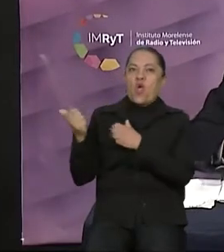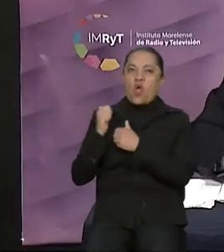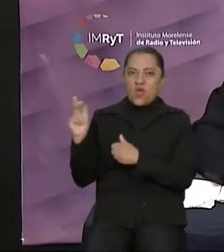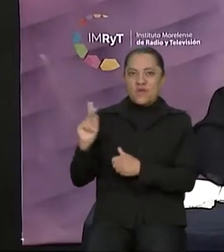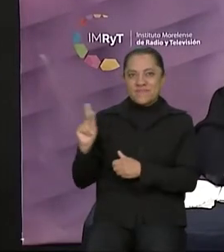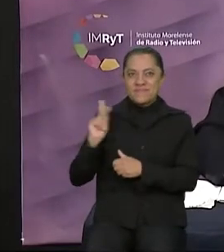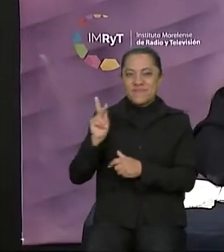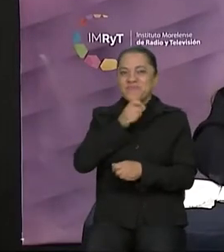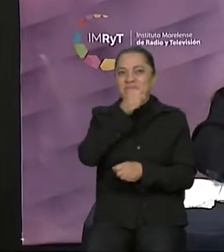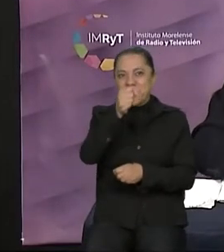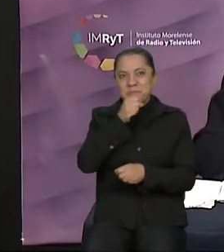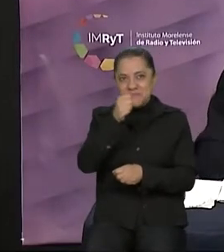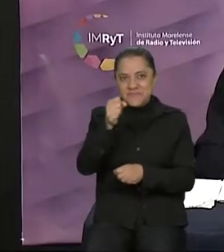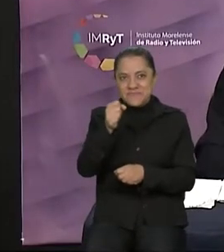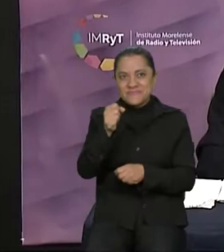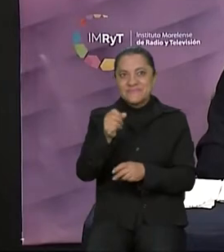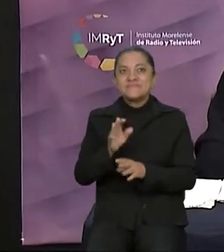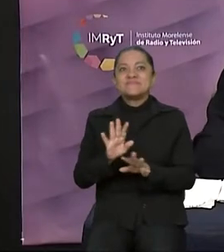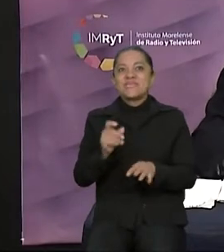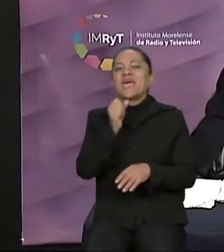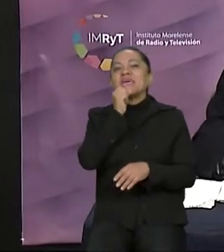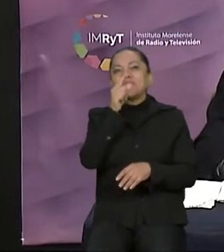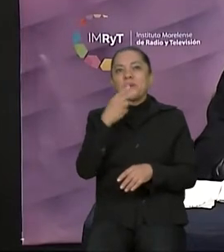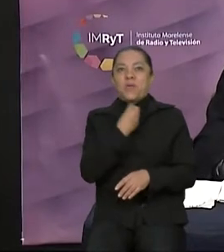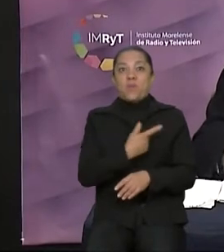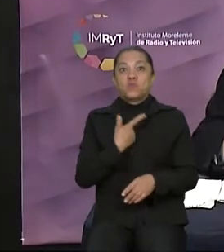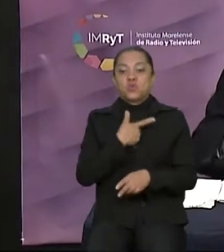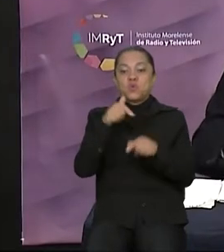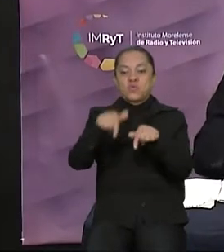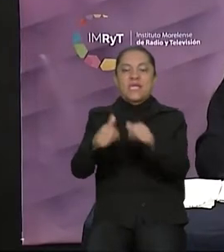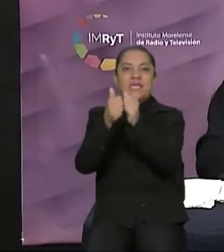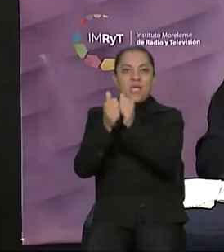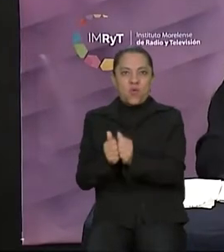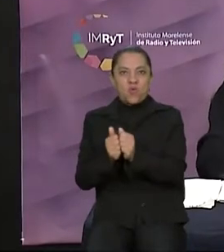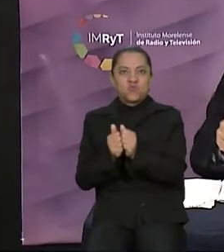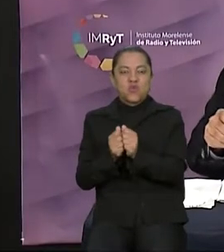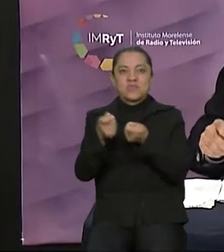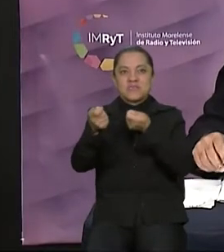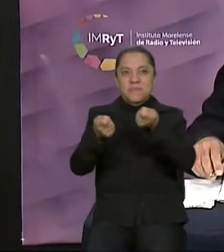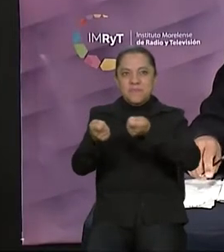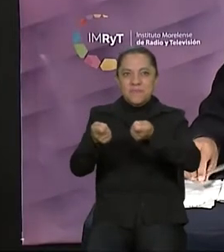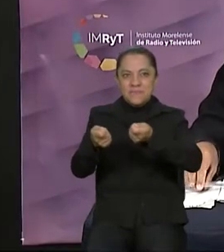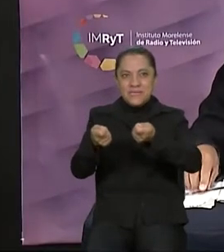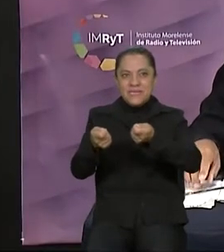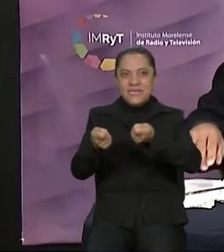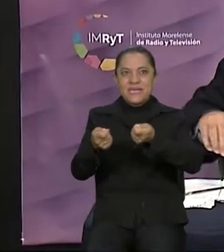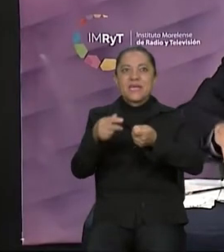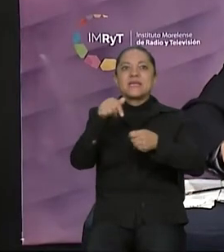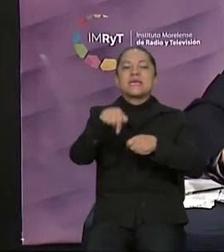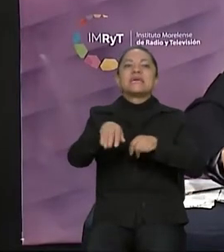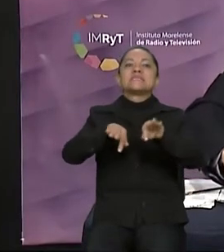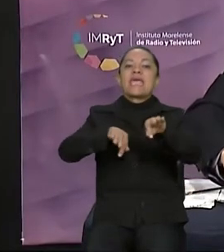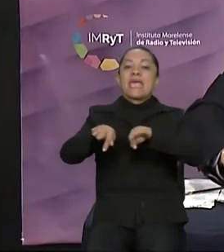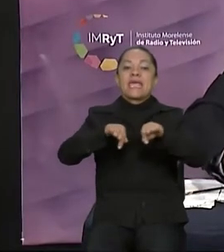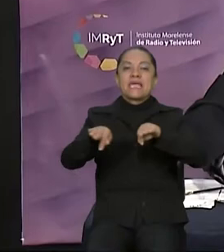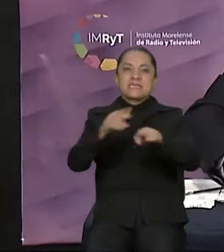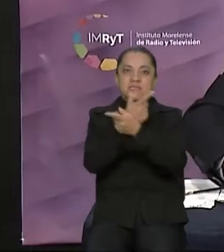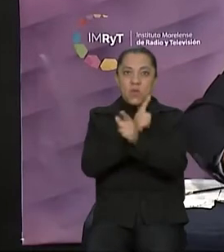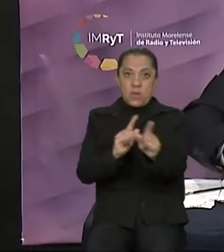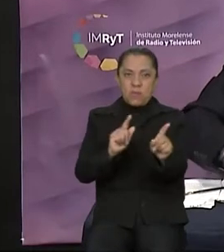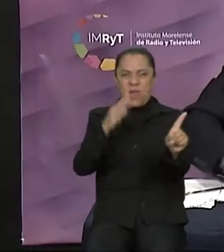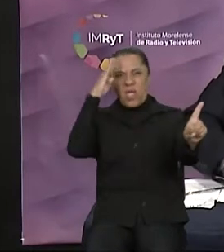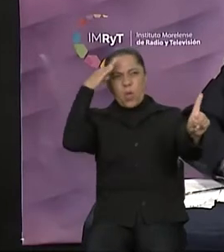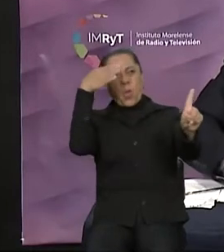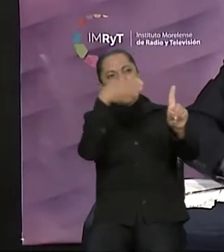también es un gusto que estemos juntos en esta moderación y saludarle en este ejercicio democrático que tiene como objetivo que el único que